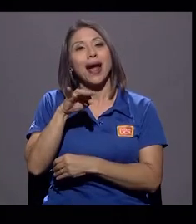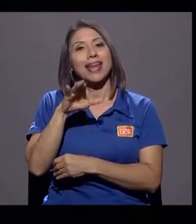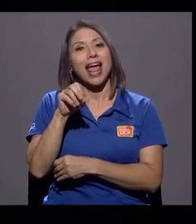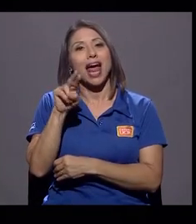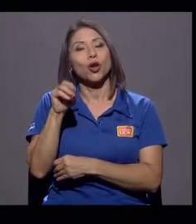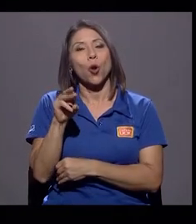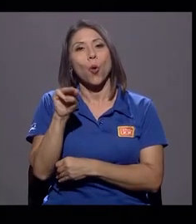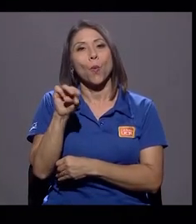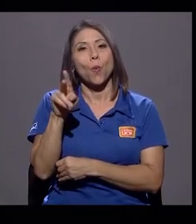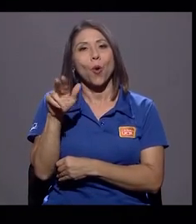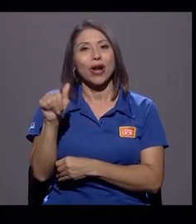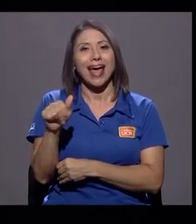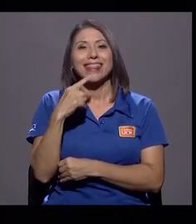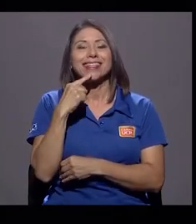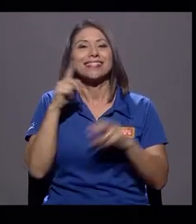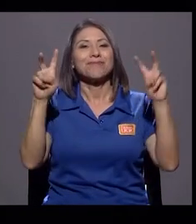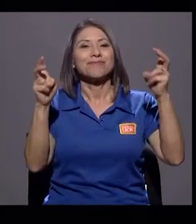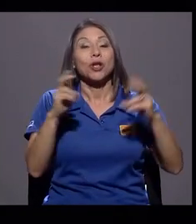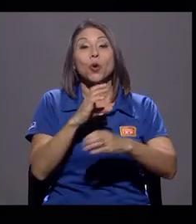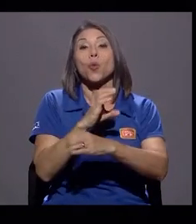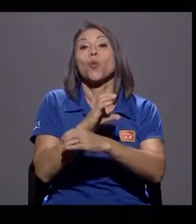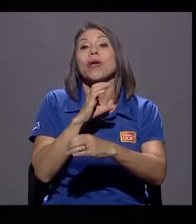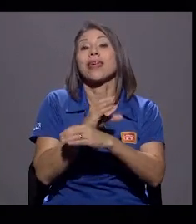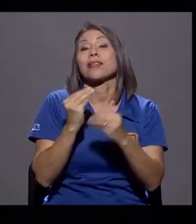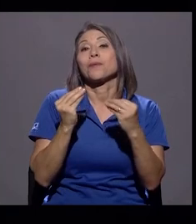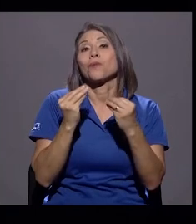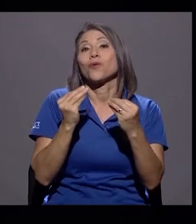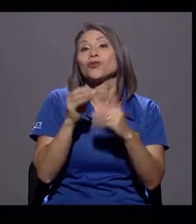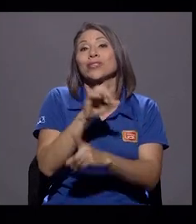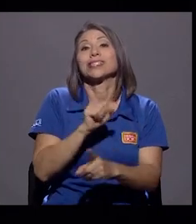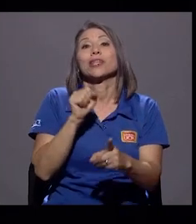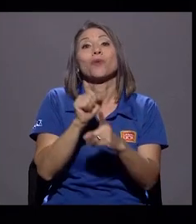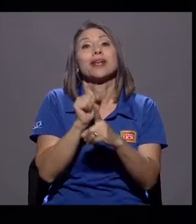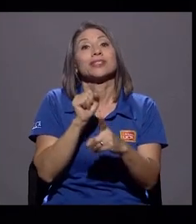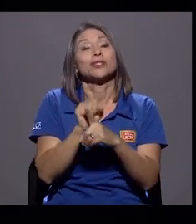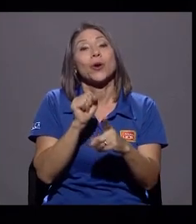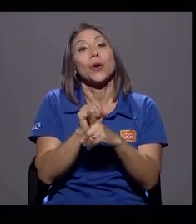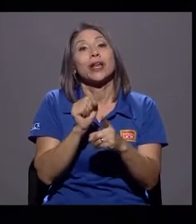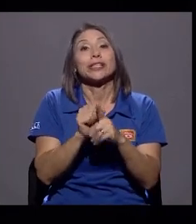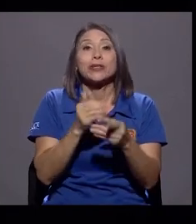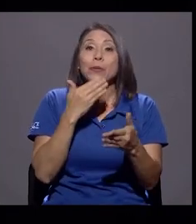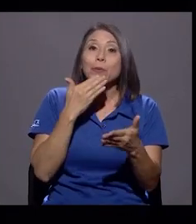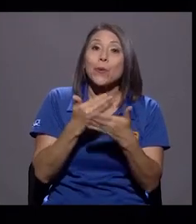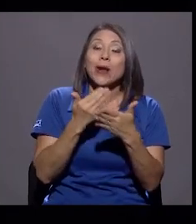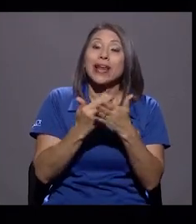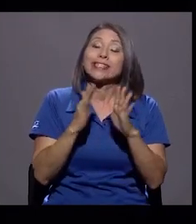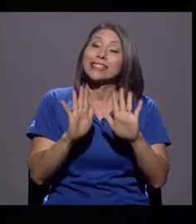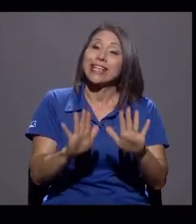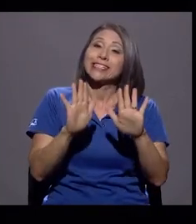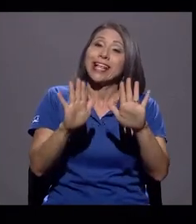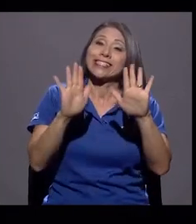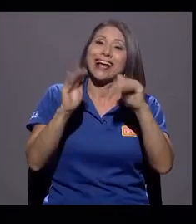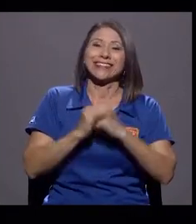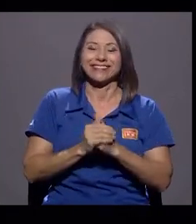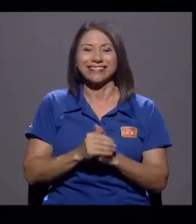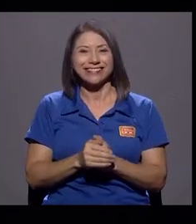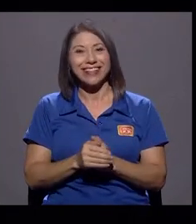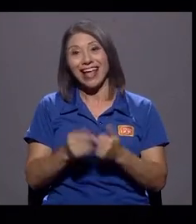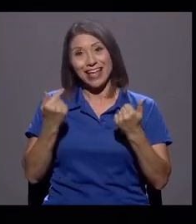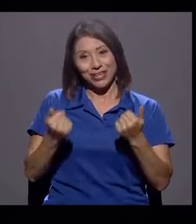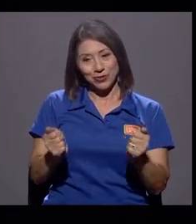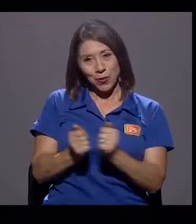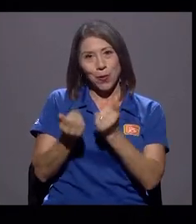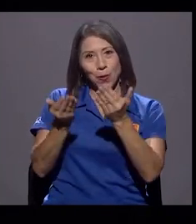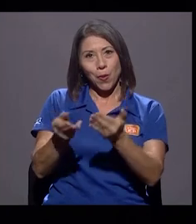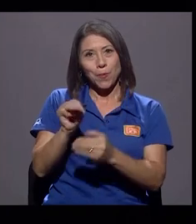de quienes en las maduras te ensalzan. Así que, estoy con María Victoria, una jueza muy, muy